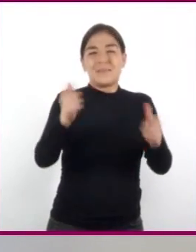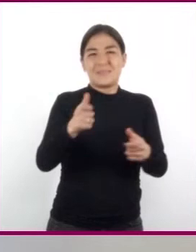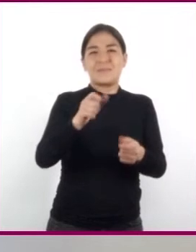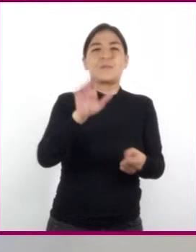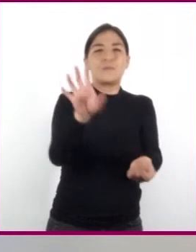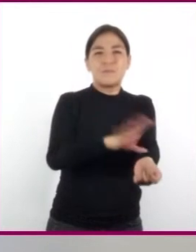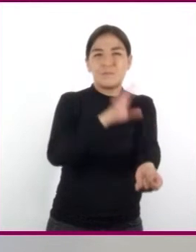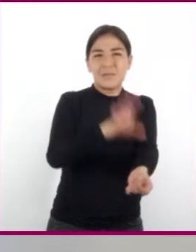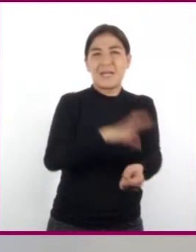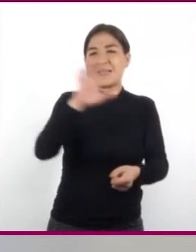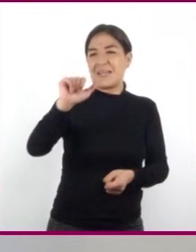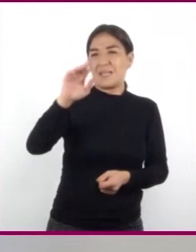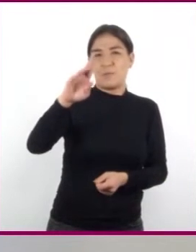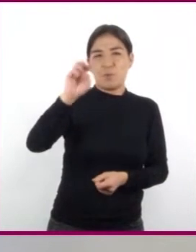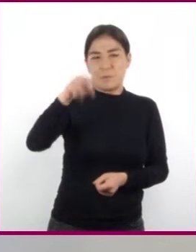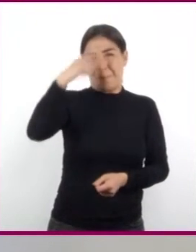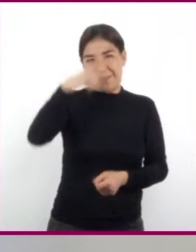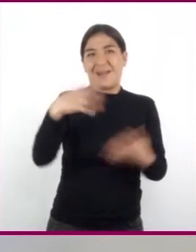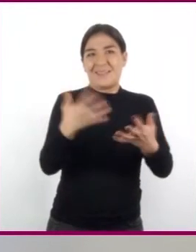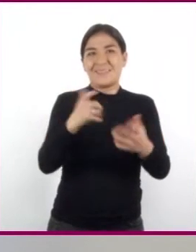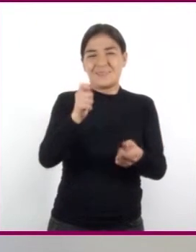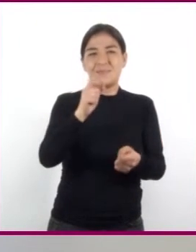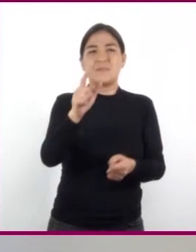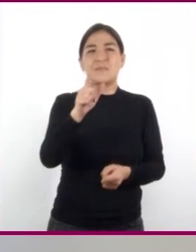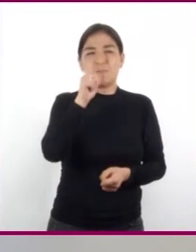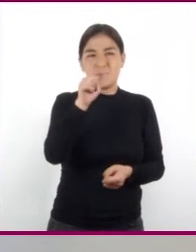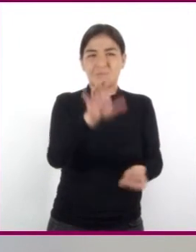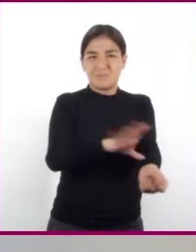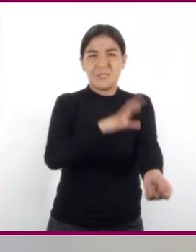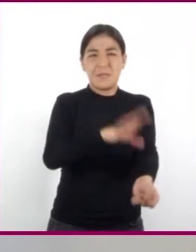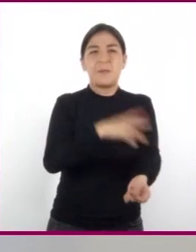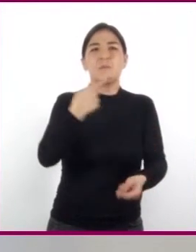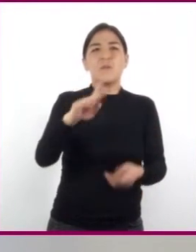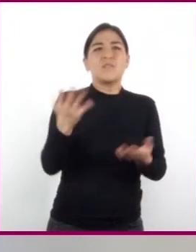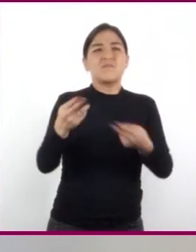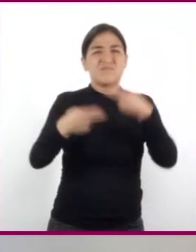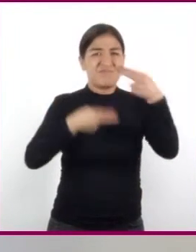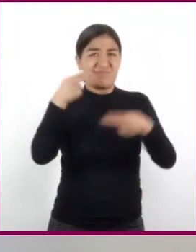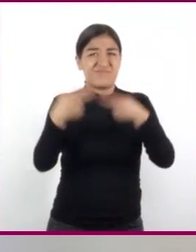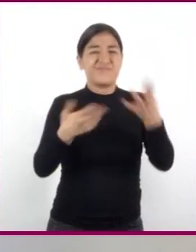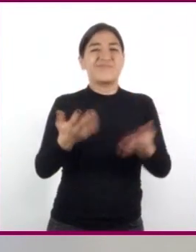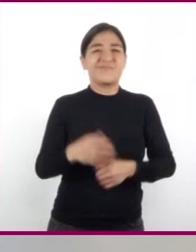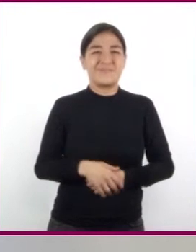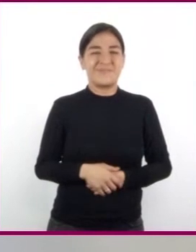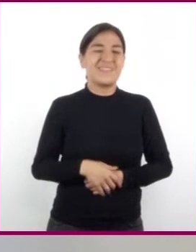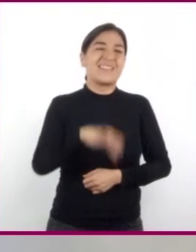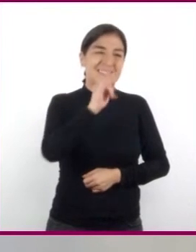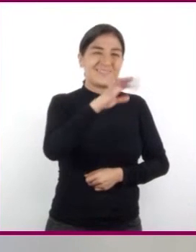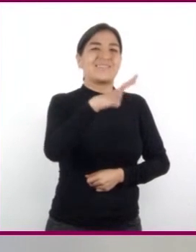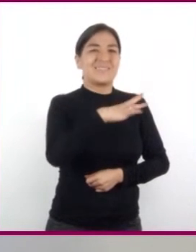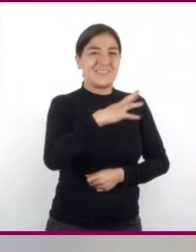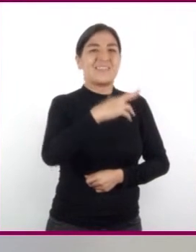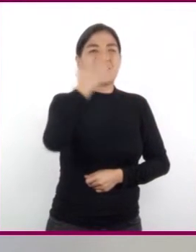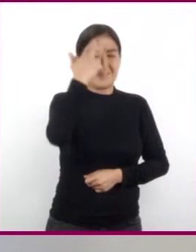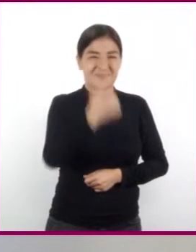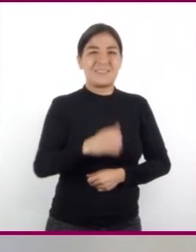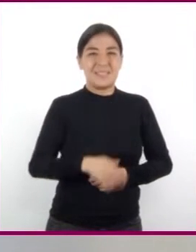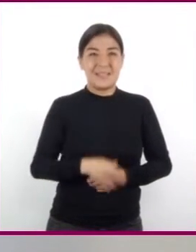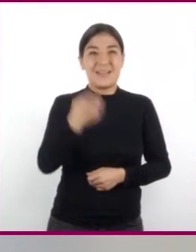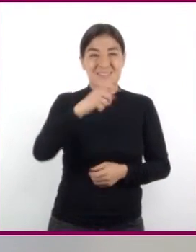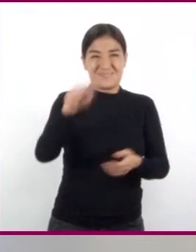para generar electricidad. Eso debe contaminar mucho. Tienes razón. En las centrales